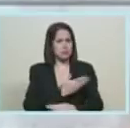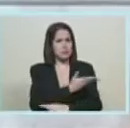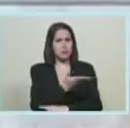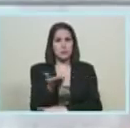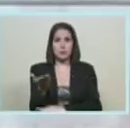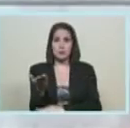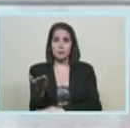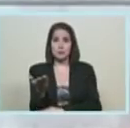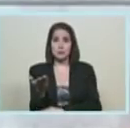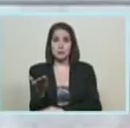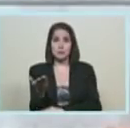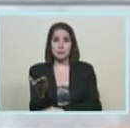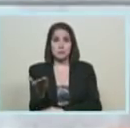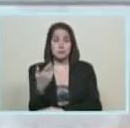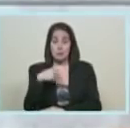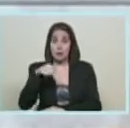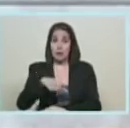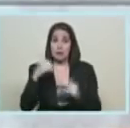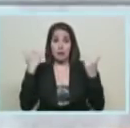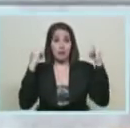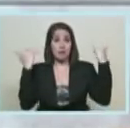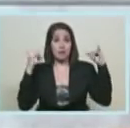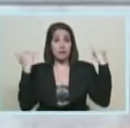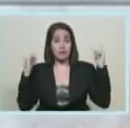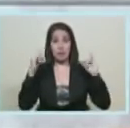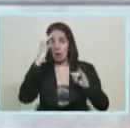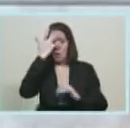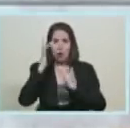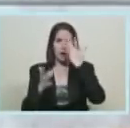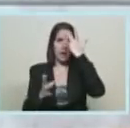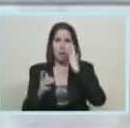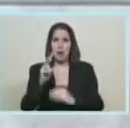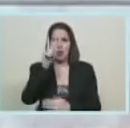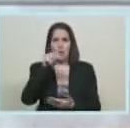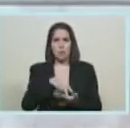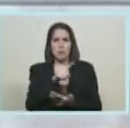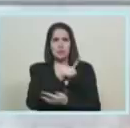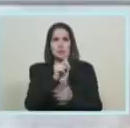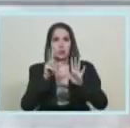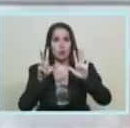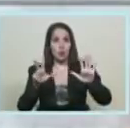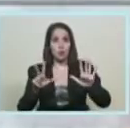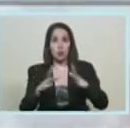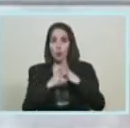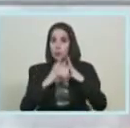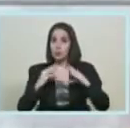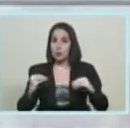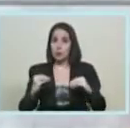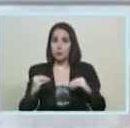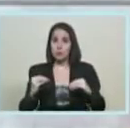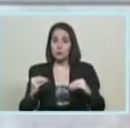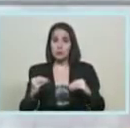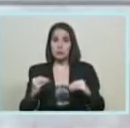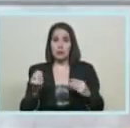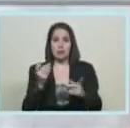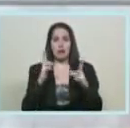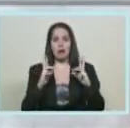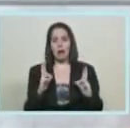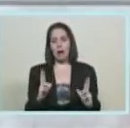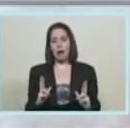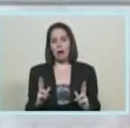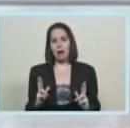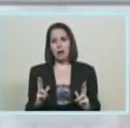que estas fiestas de los Carnavales 2018, como todos los periodos de descanso,